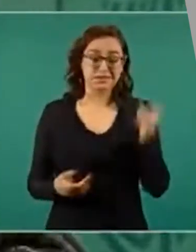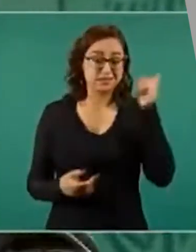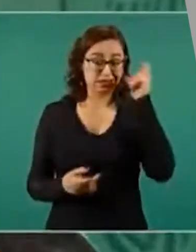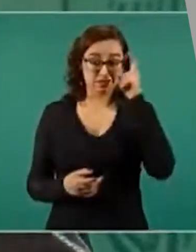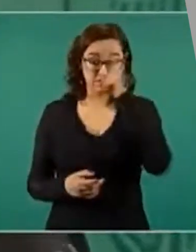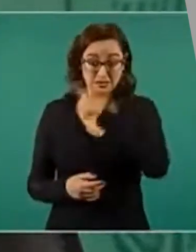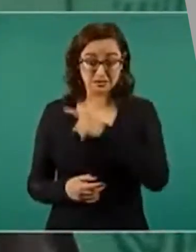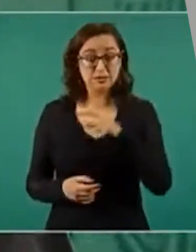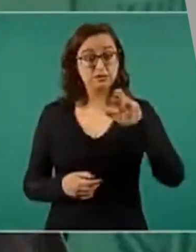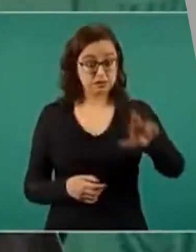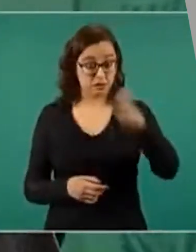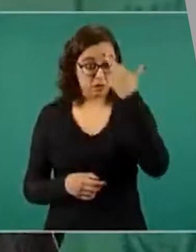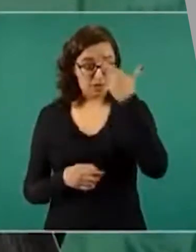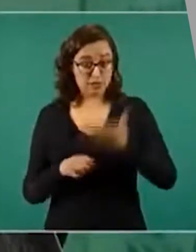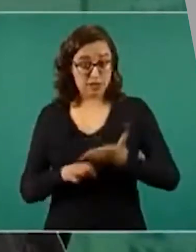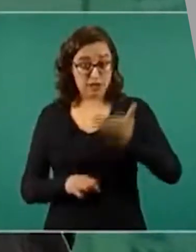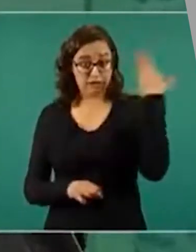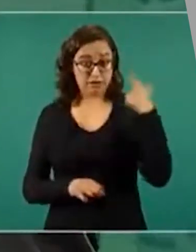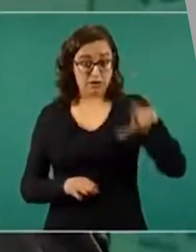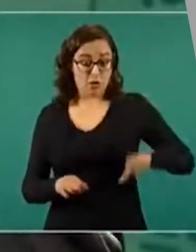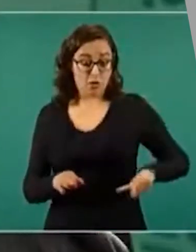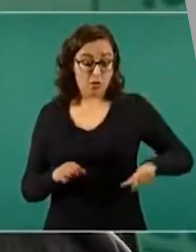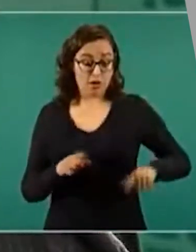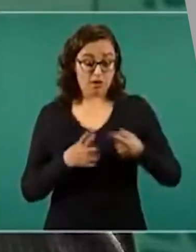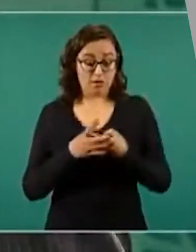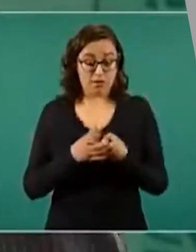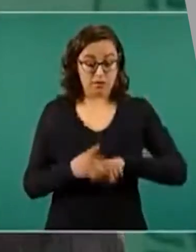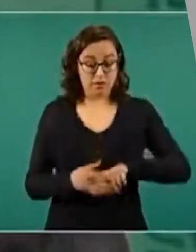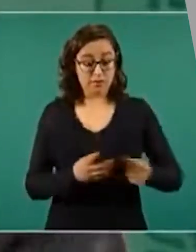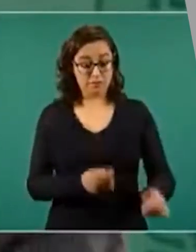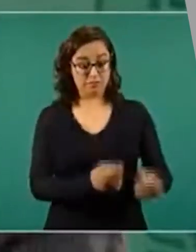encontramos echado,